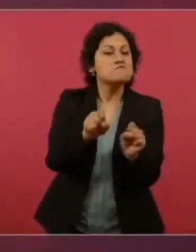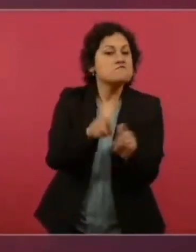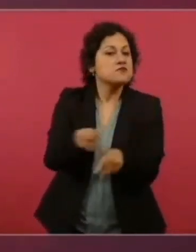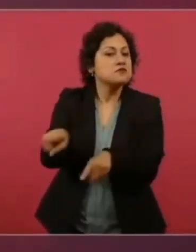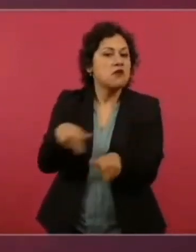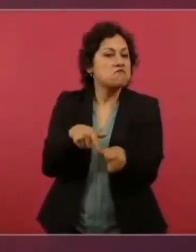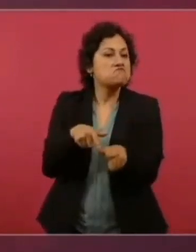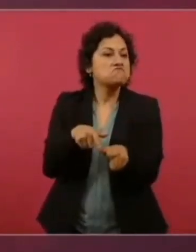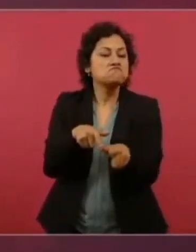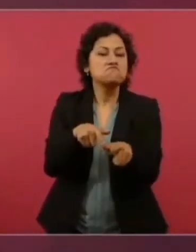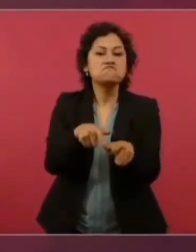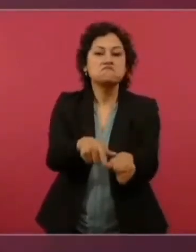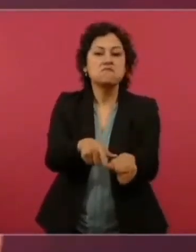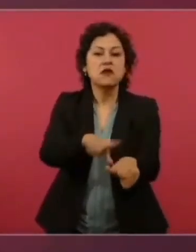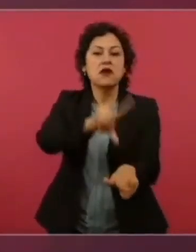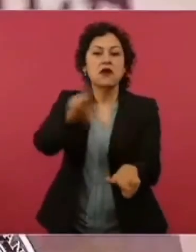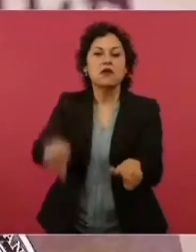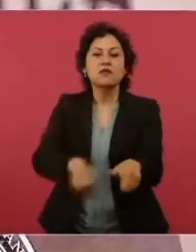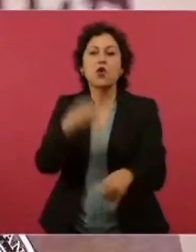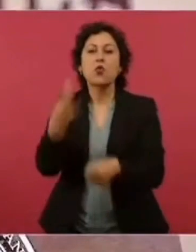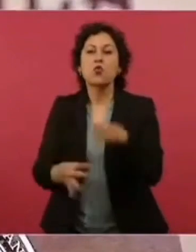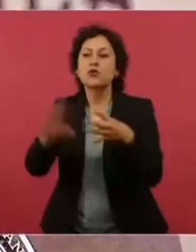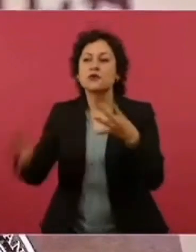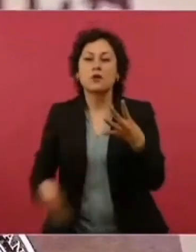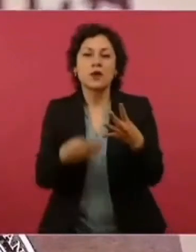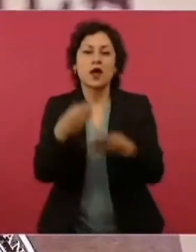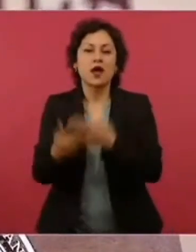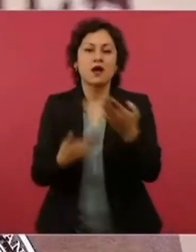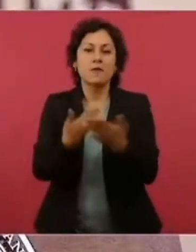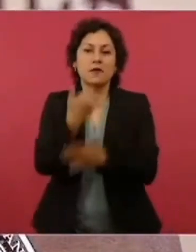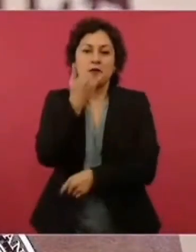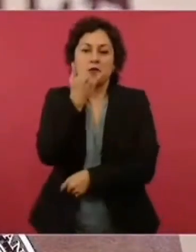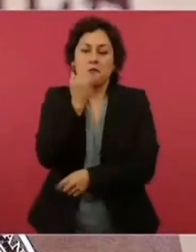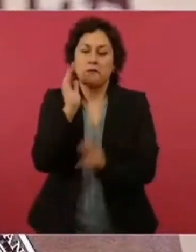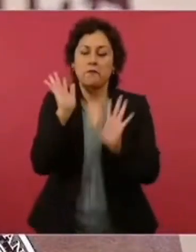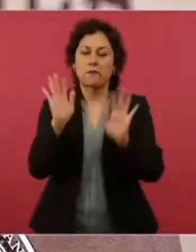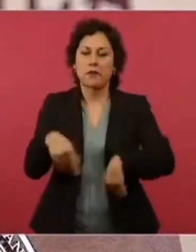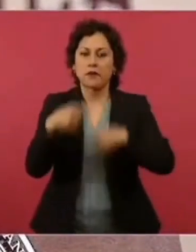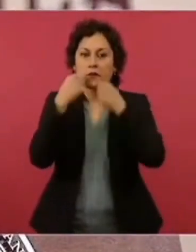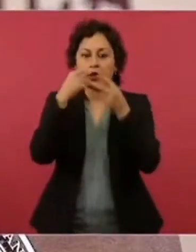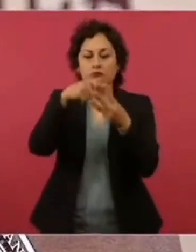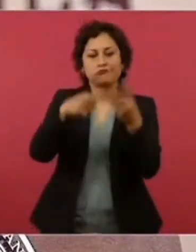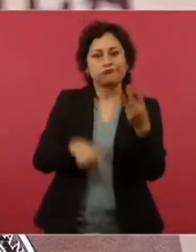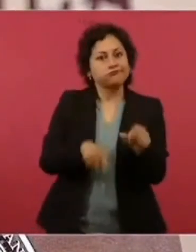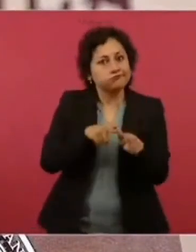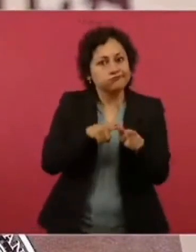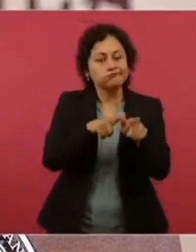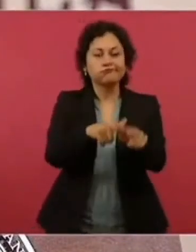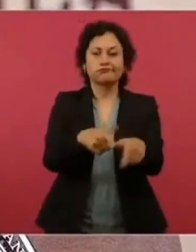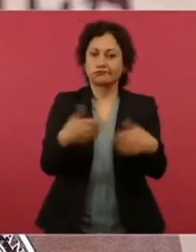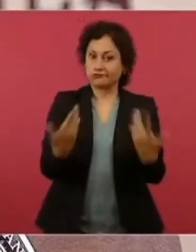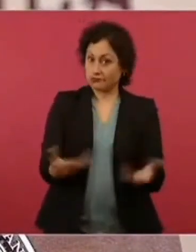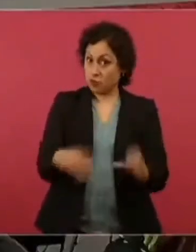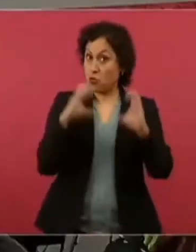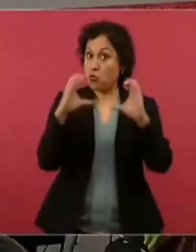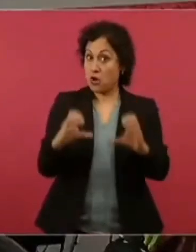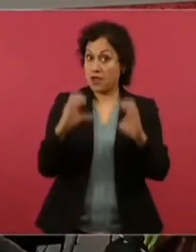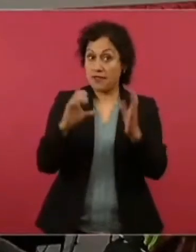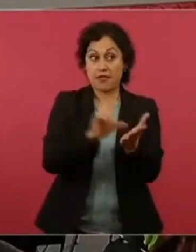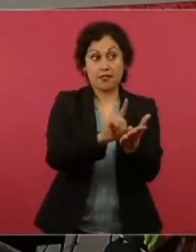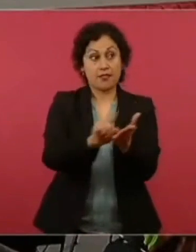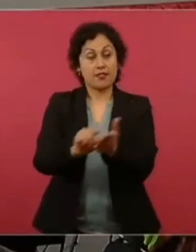lo cual, pues, llama un poco a la desinformación porque un desmentido corre menos rápido que una